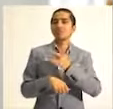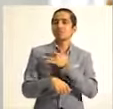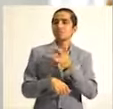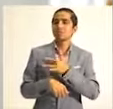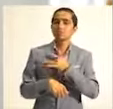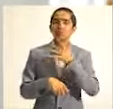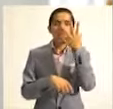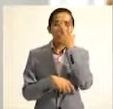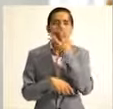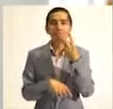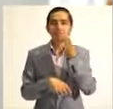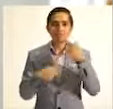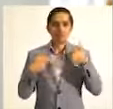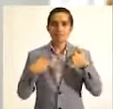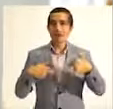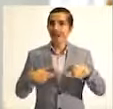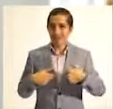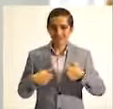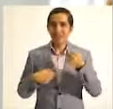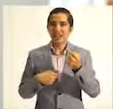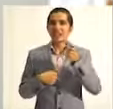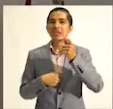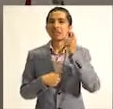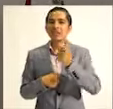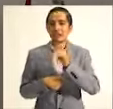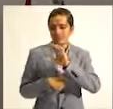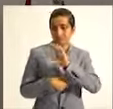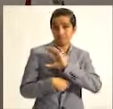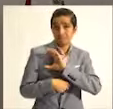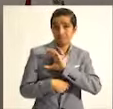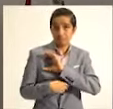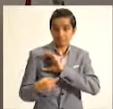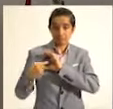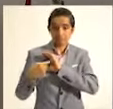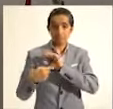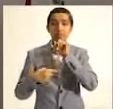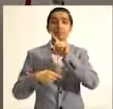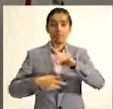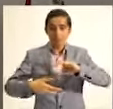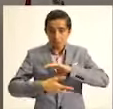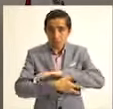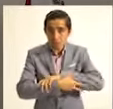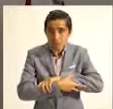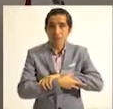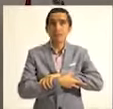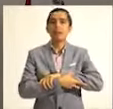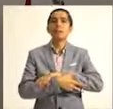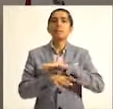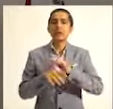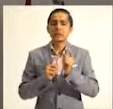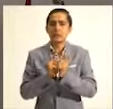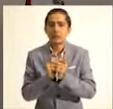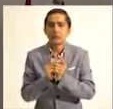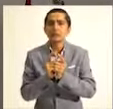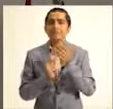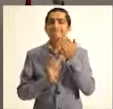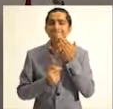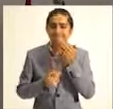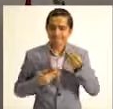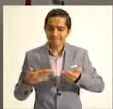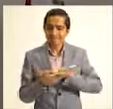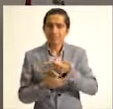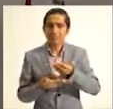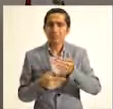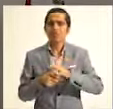lo más bonito del ser humano, que es el cariño, la solidaridad, la cercanía, la